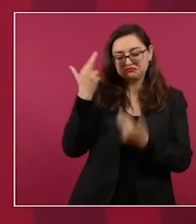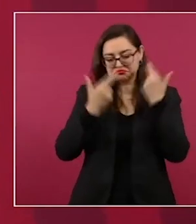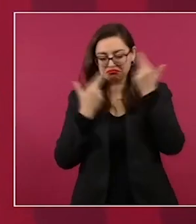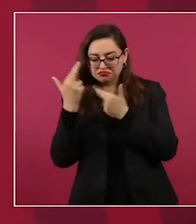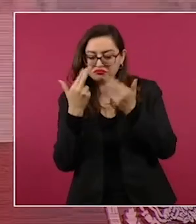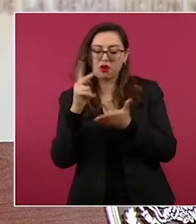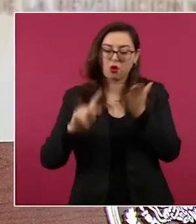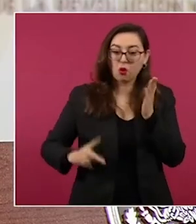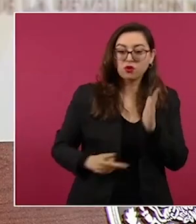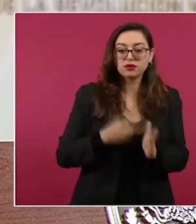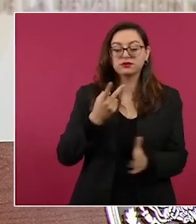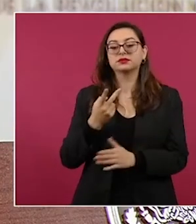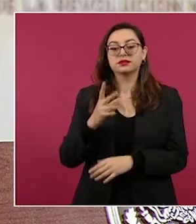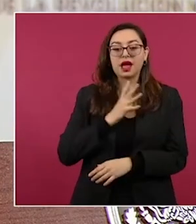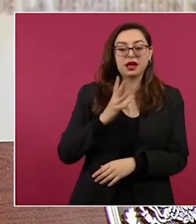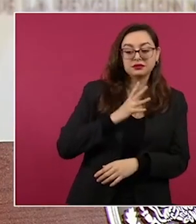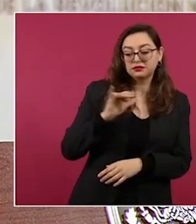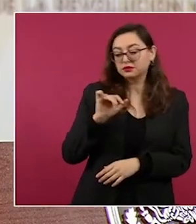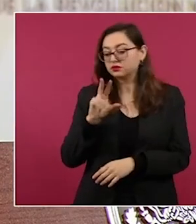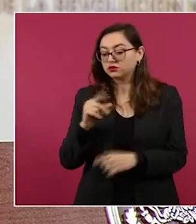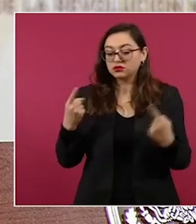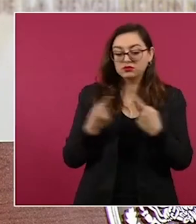la que va a fallar.